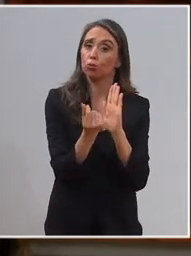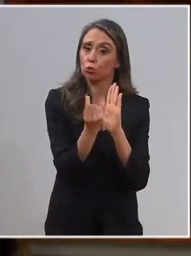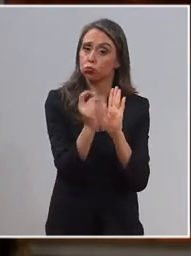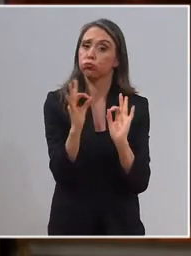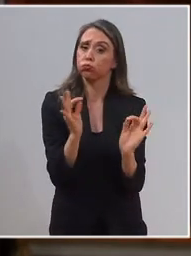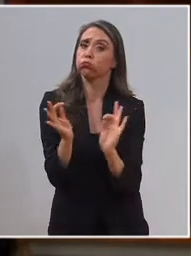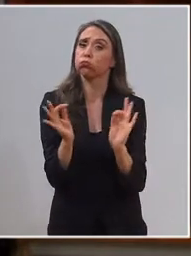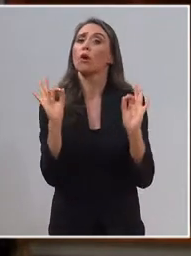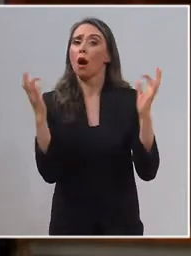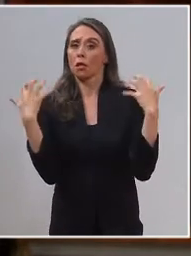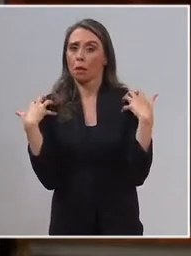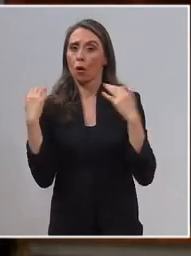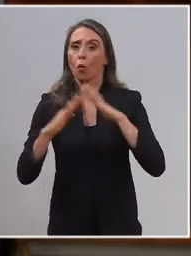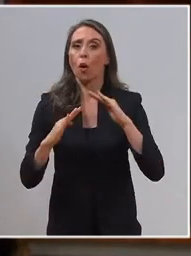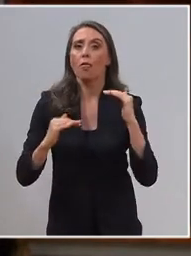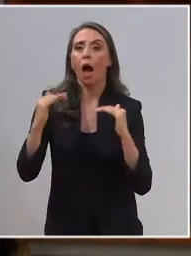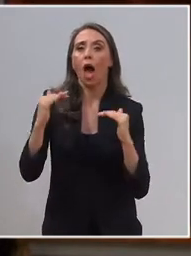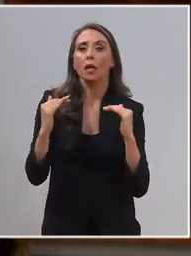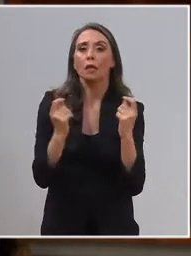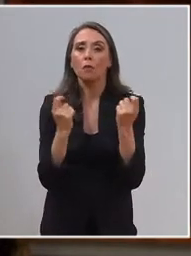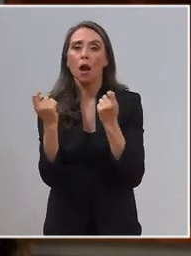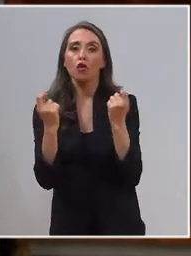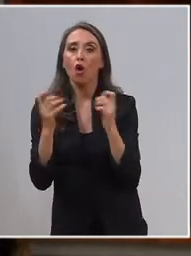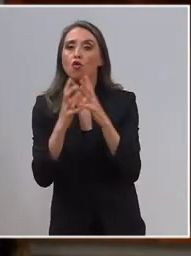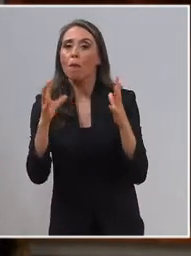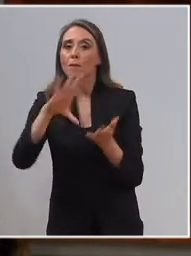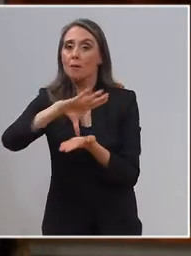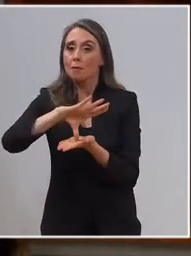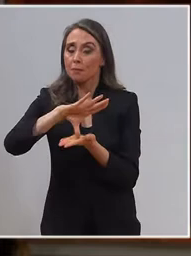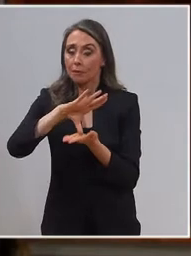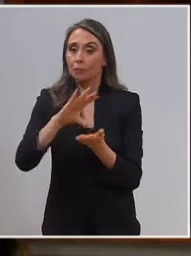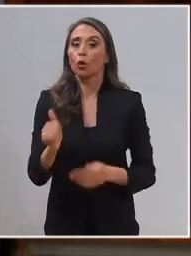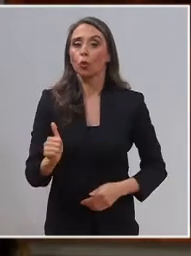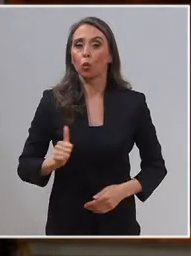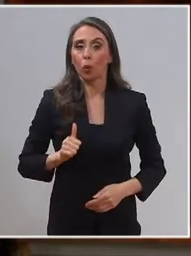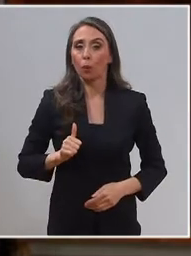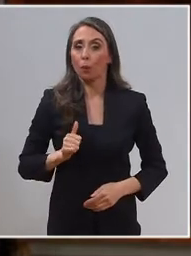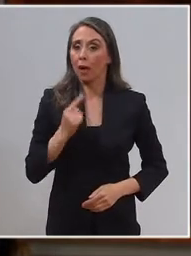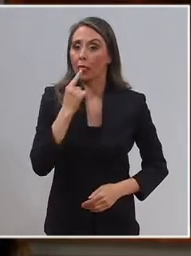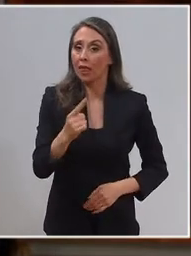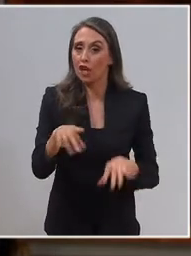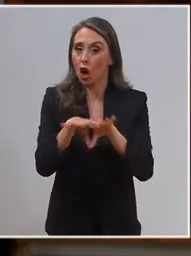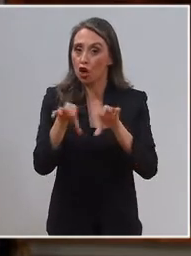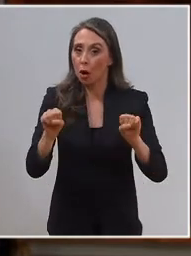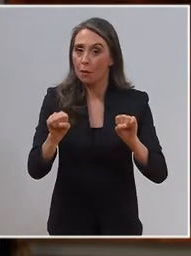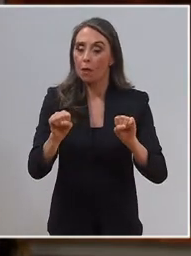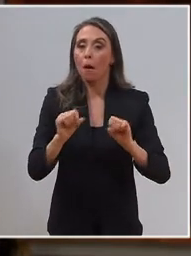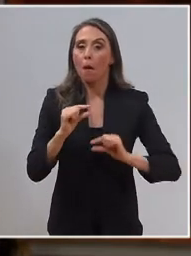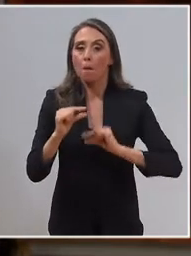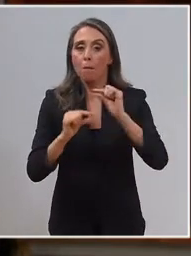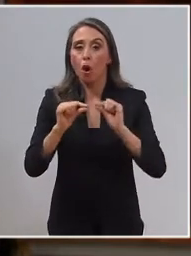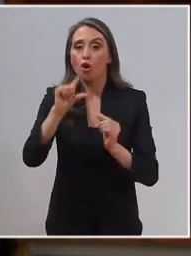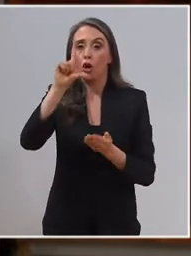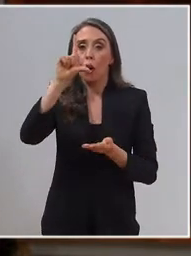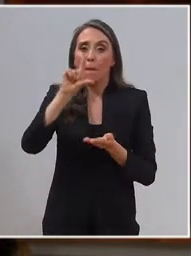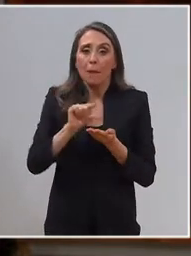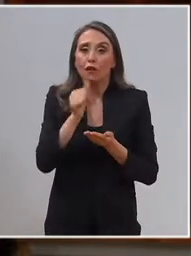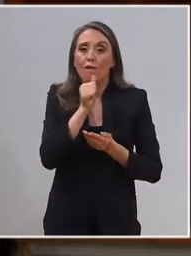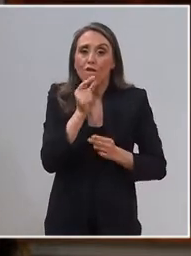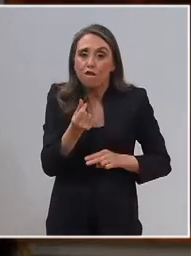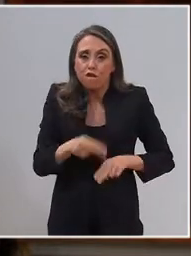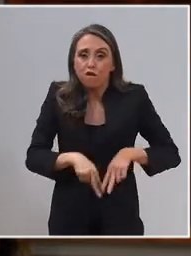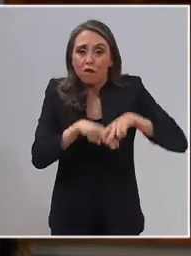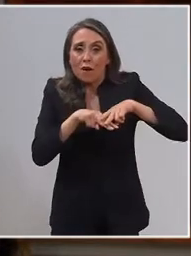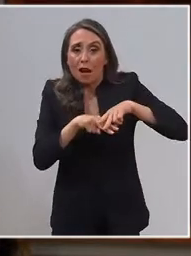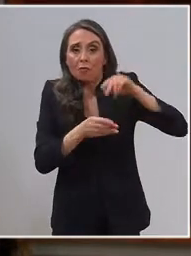porque resguarda los equilibrios macroeconómicos y cumple nuestro compromiso de reducción gradual del déficit fiscal